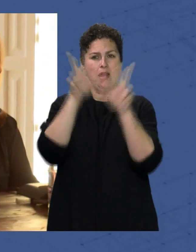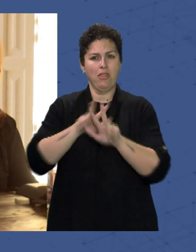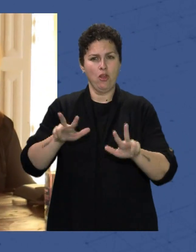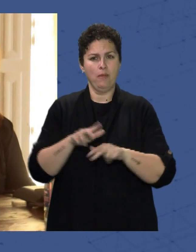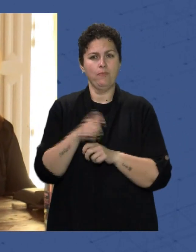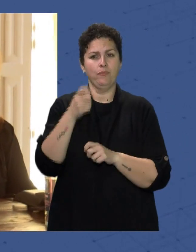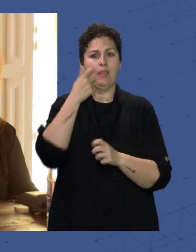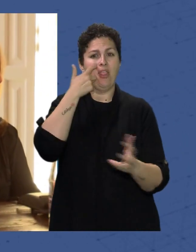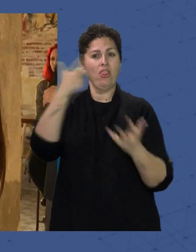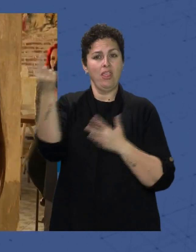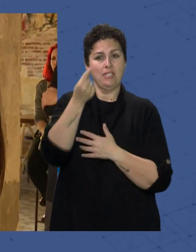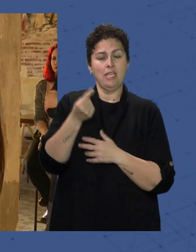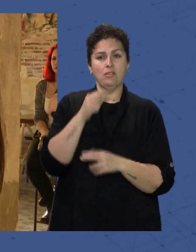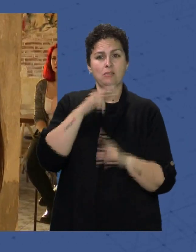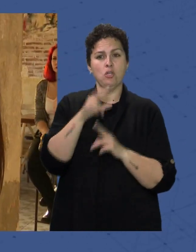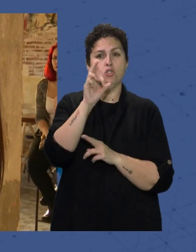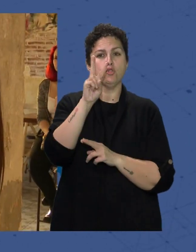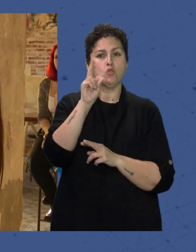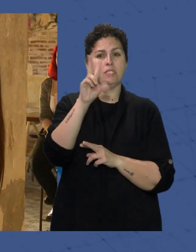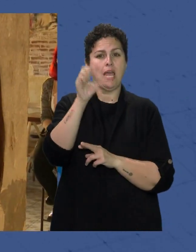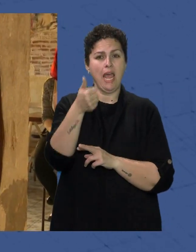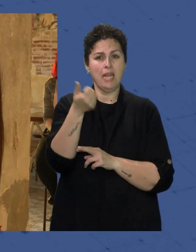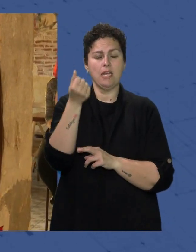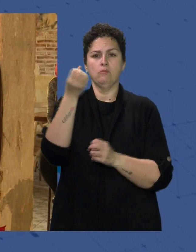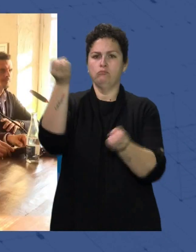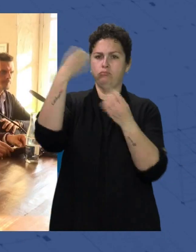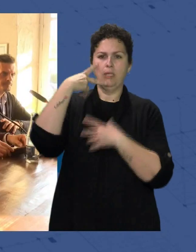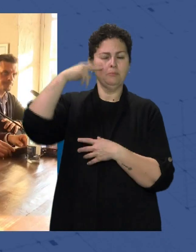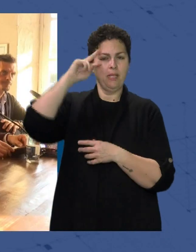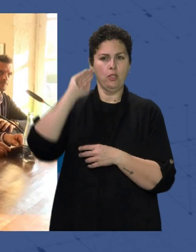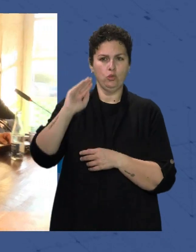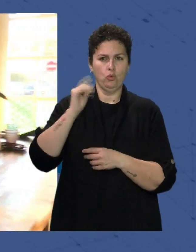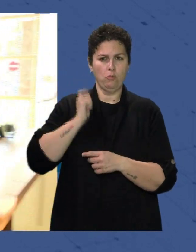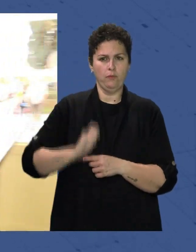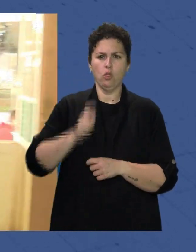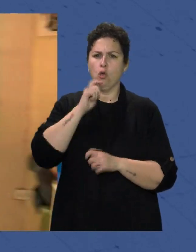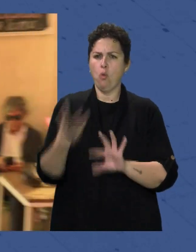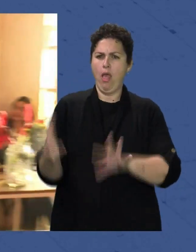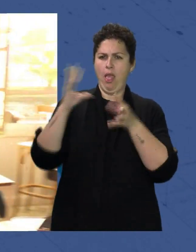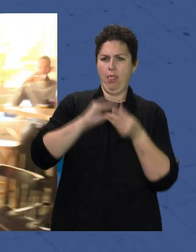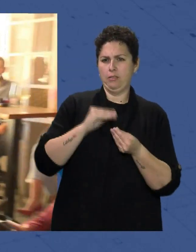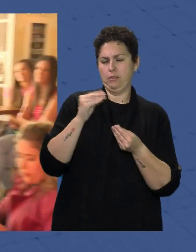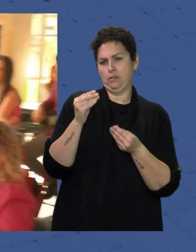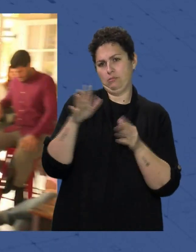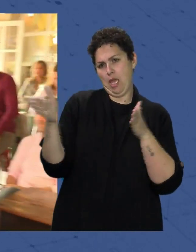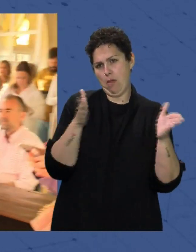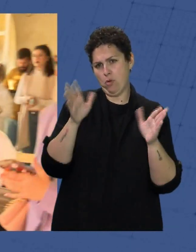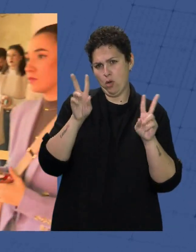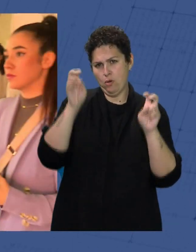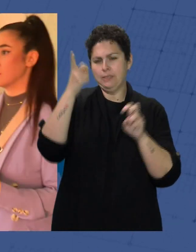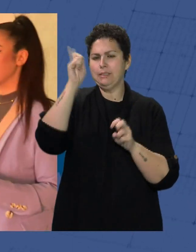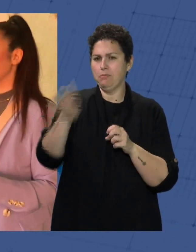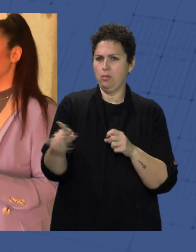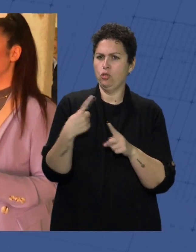diseñadora Susana Lirola Nos ha contado Su experiencia profesional Cómo se ha adaptado A los nuevos tiempos Y a las nuevas tendencias